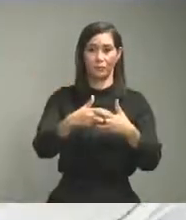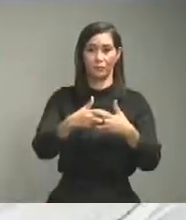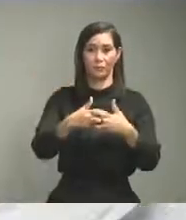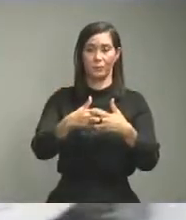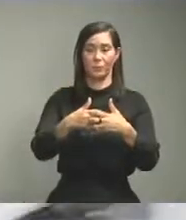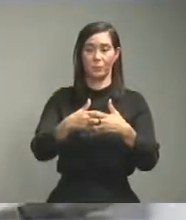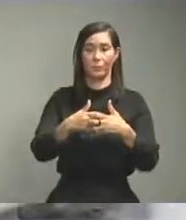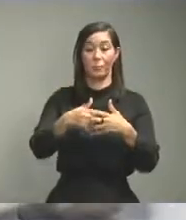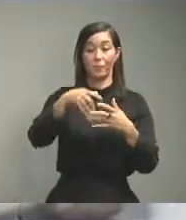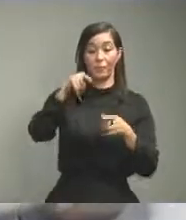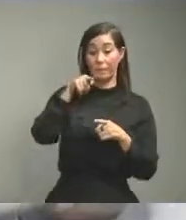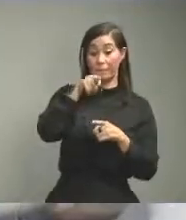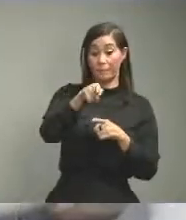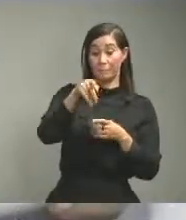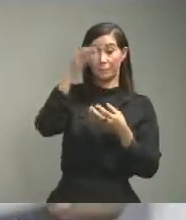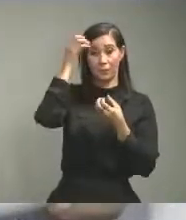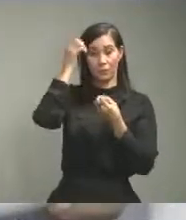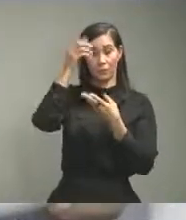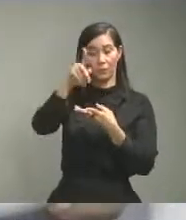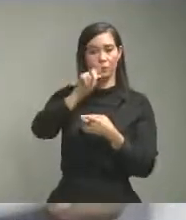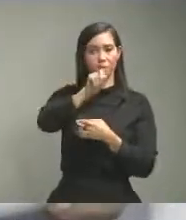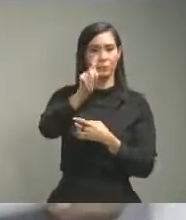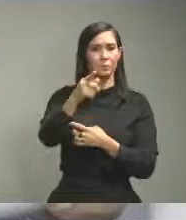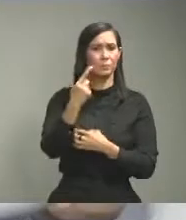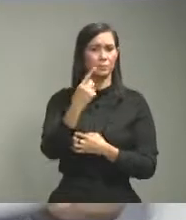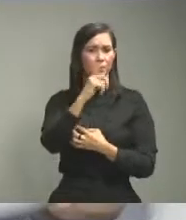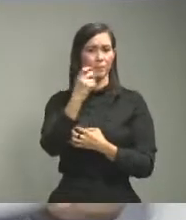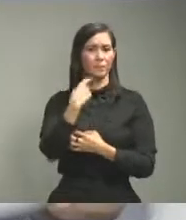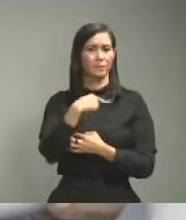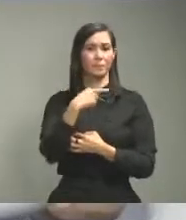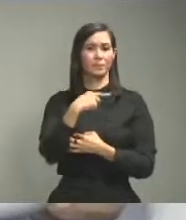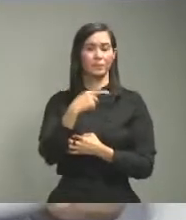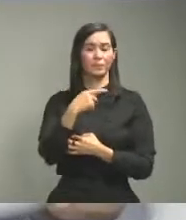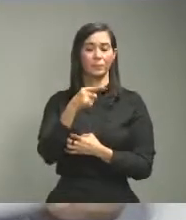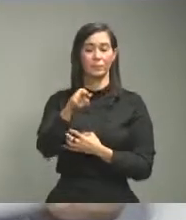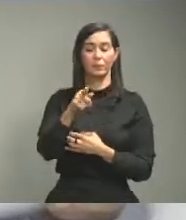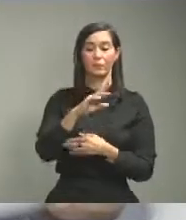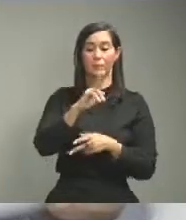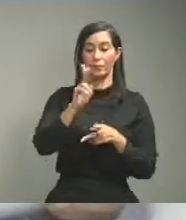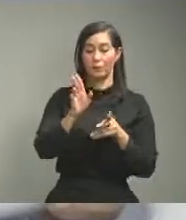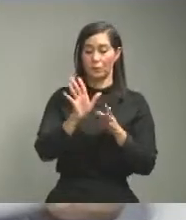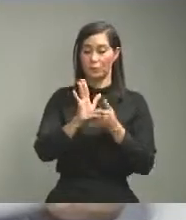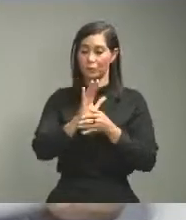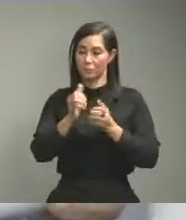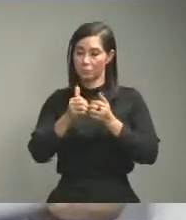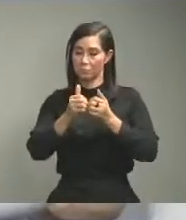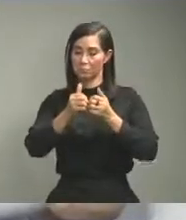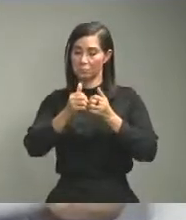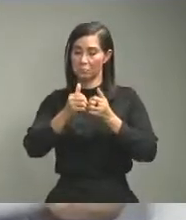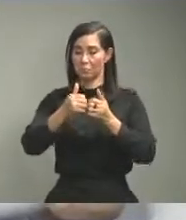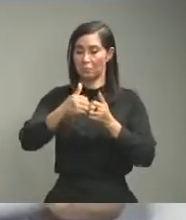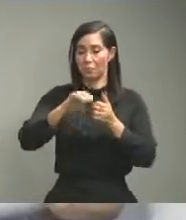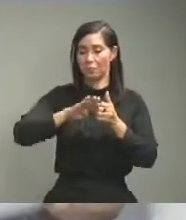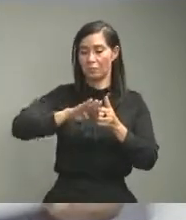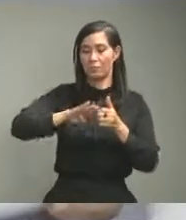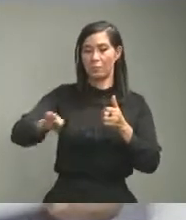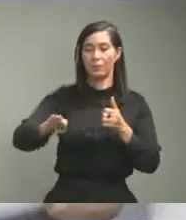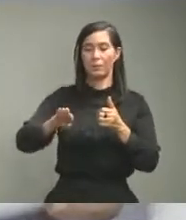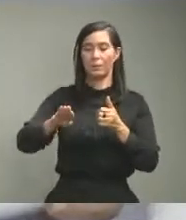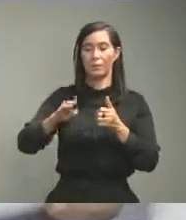esa información que usted me dice la hemos complementado debido a la necesidad que tienen